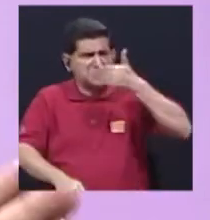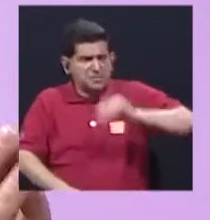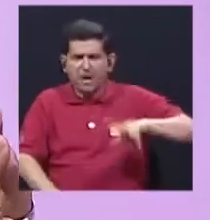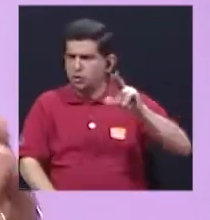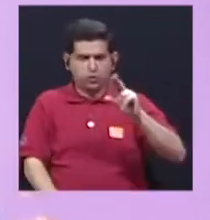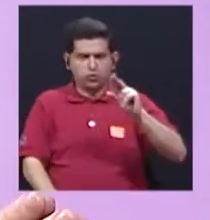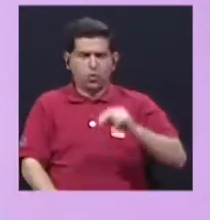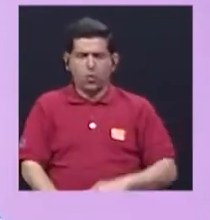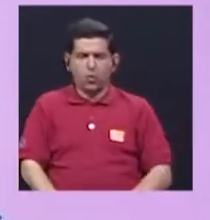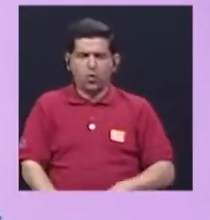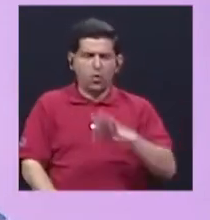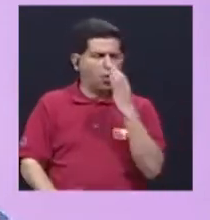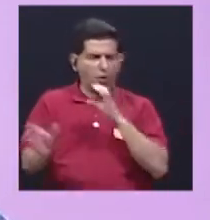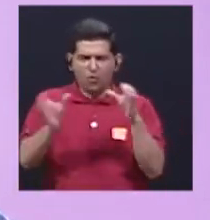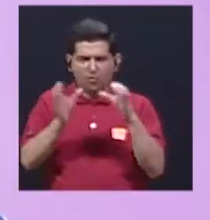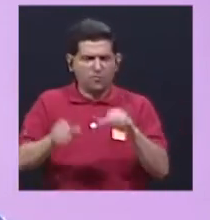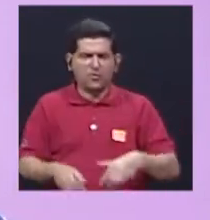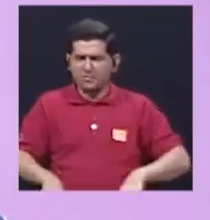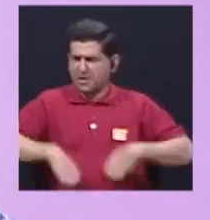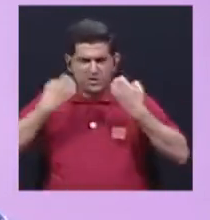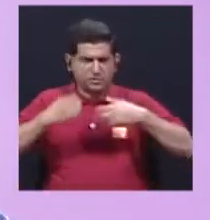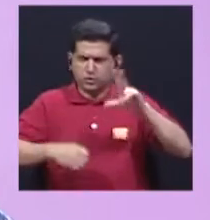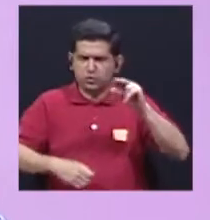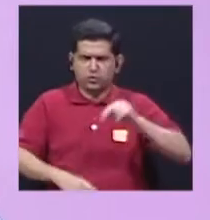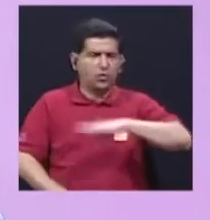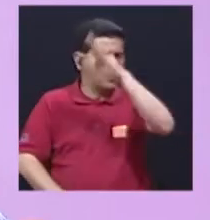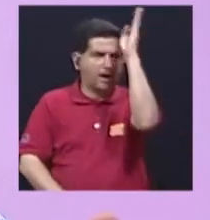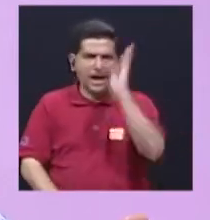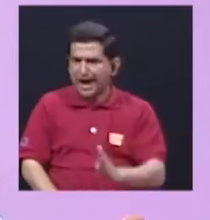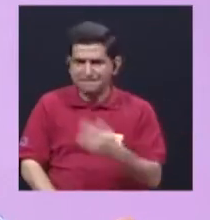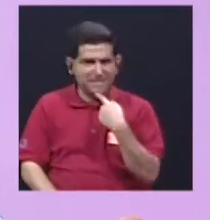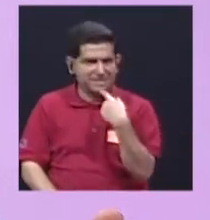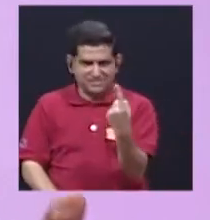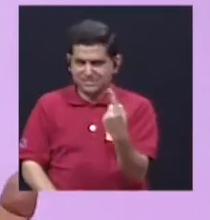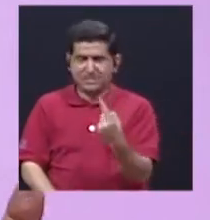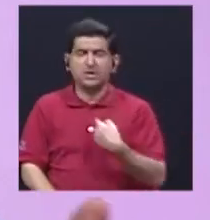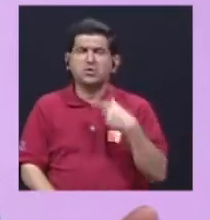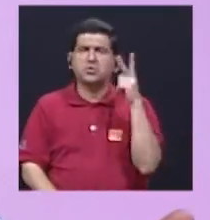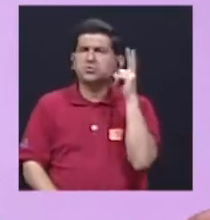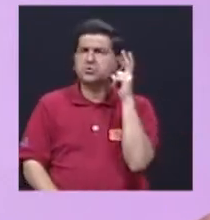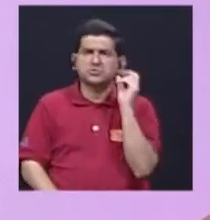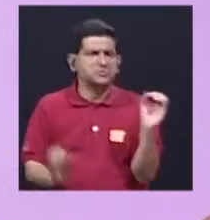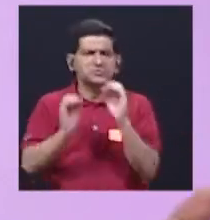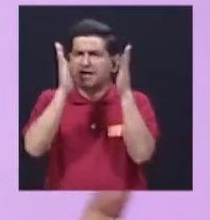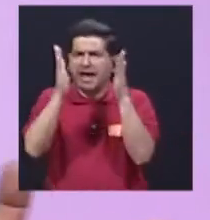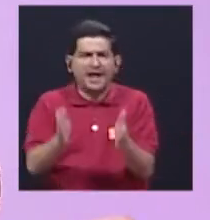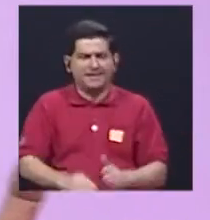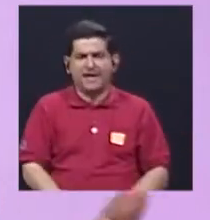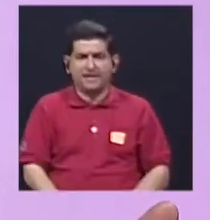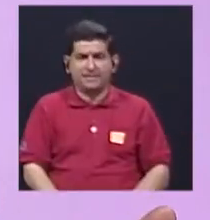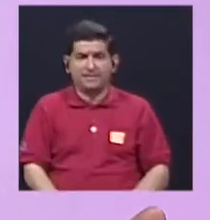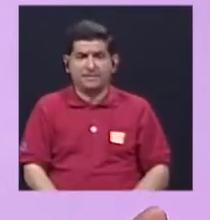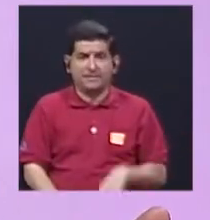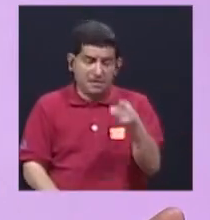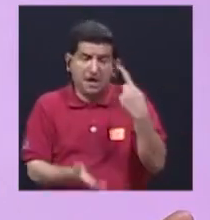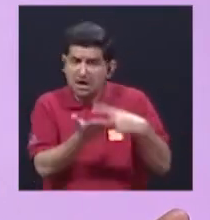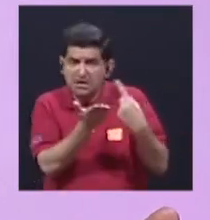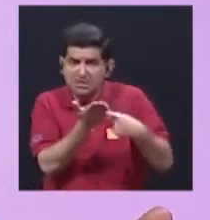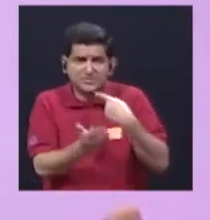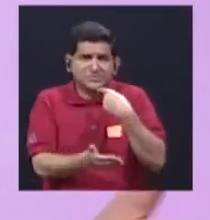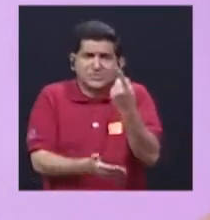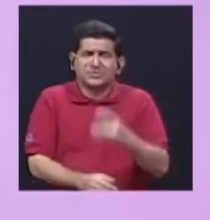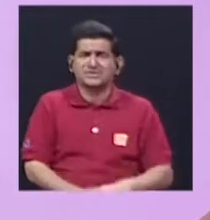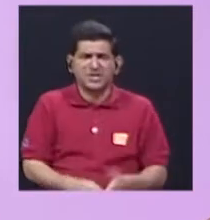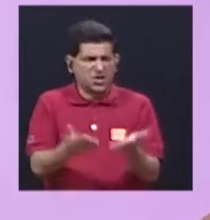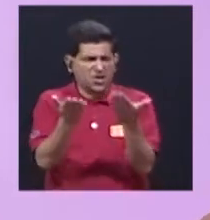de que los medios comerciales no iban a existir. Jamás, nadie está diciendo eso. Yo no he escuchado a nadie en este país, o por lo menos en estas discusiones, decir